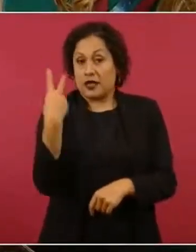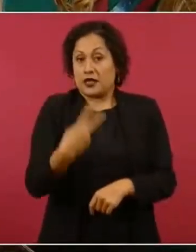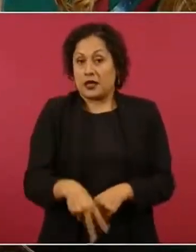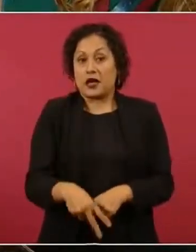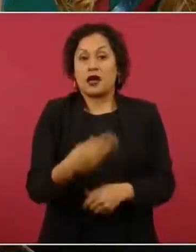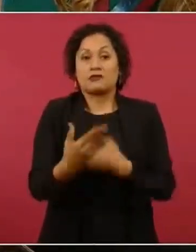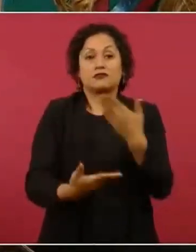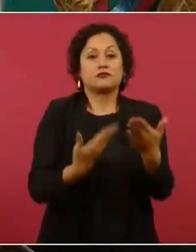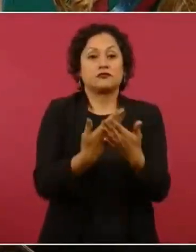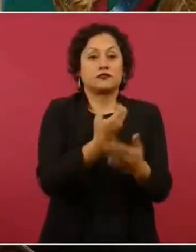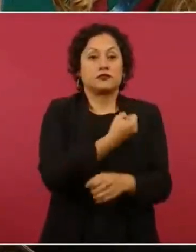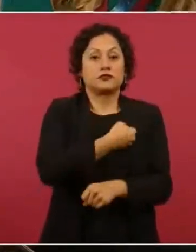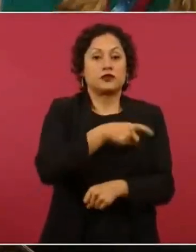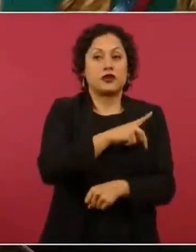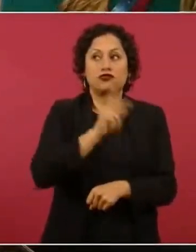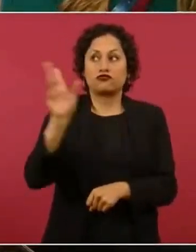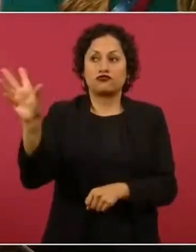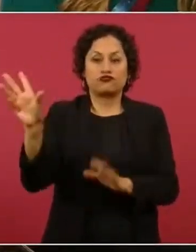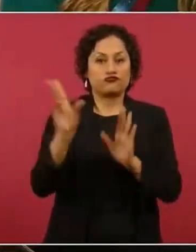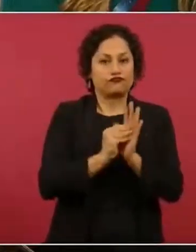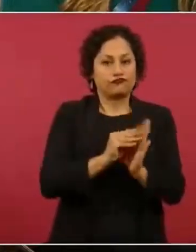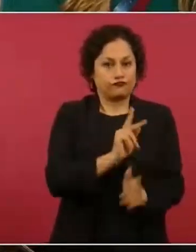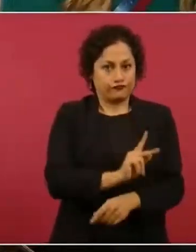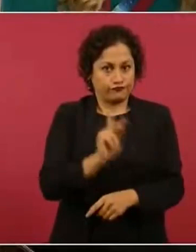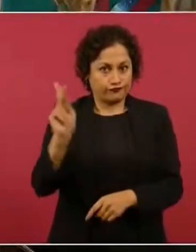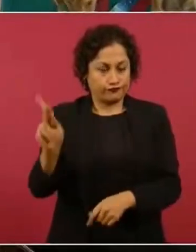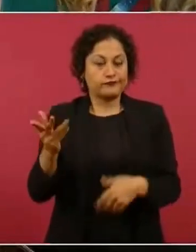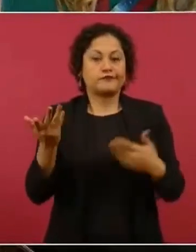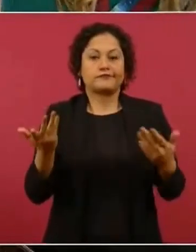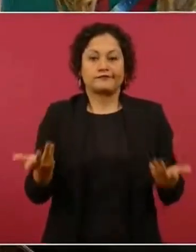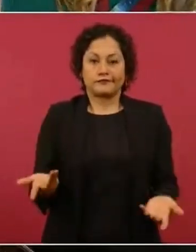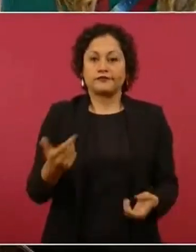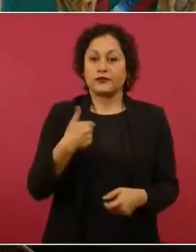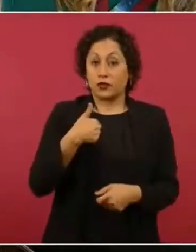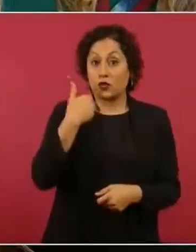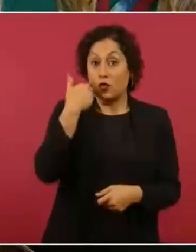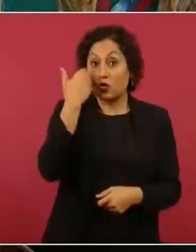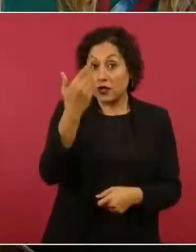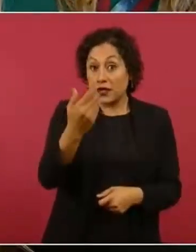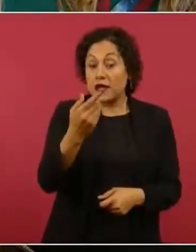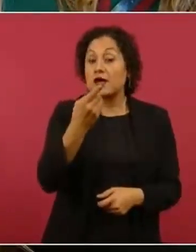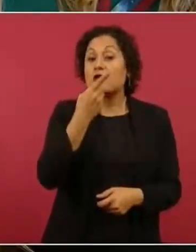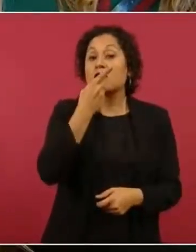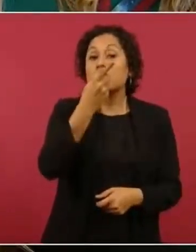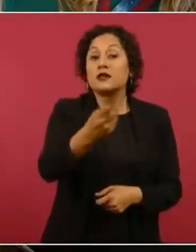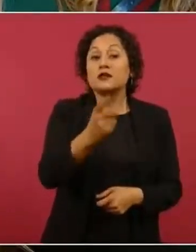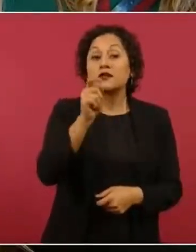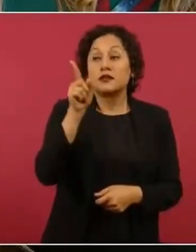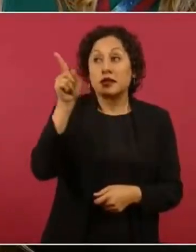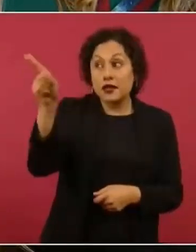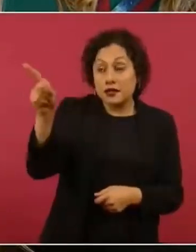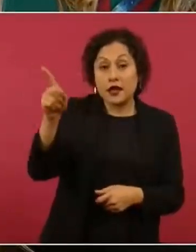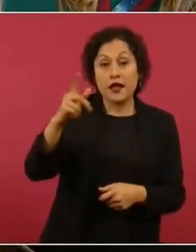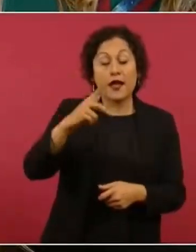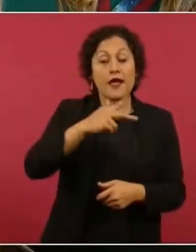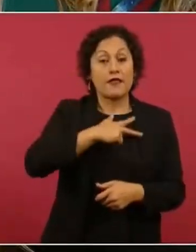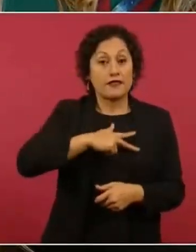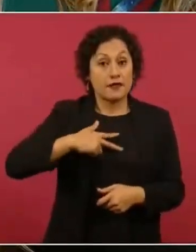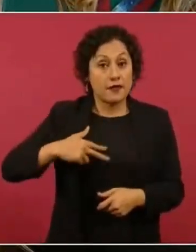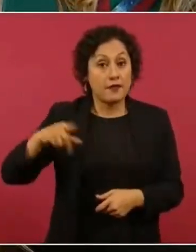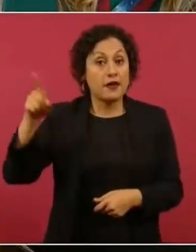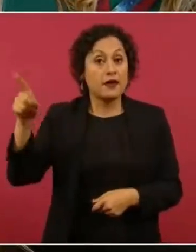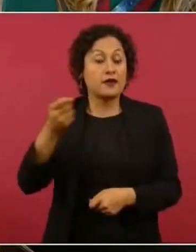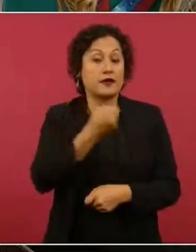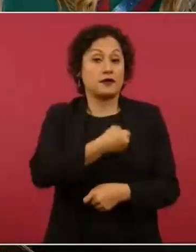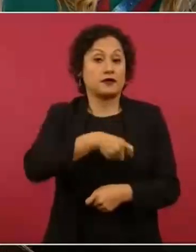al de Dinamarca. A mí me gustaría destacar que el éxito del sistema de salud de Dinamarca se complementa